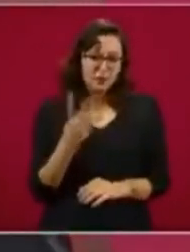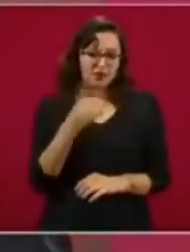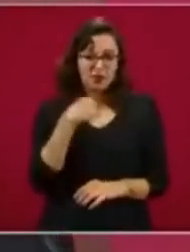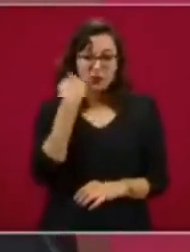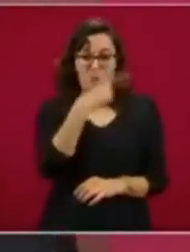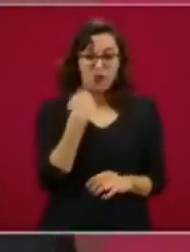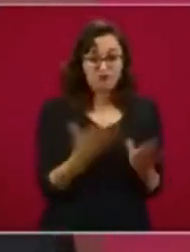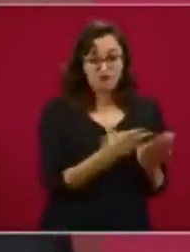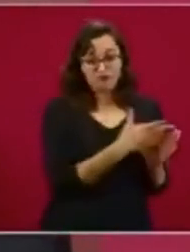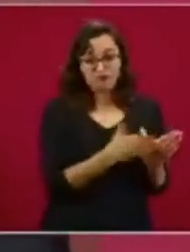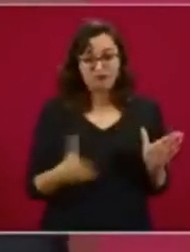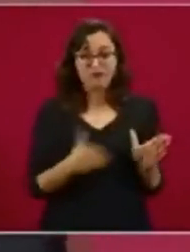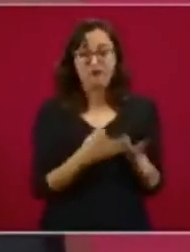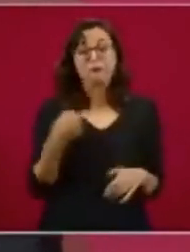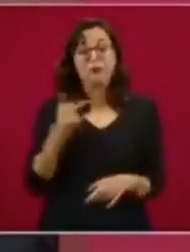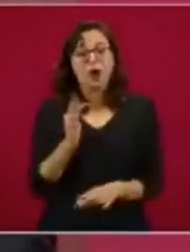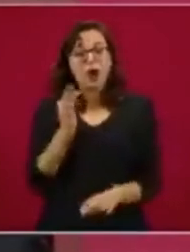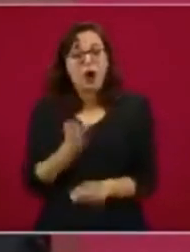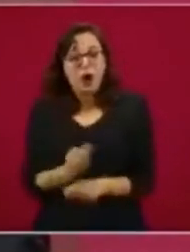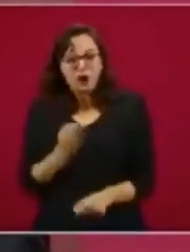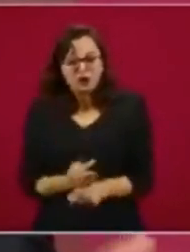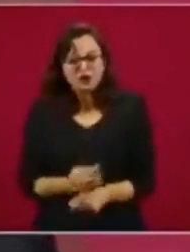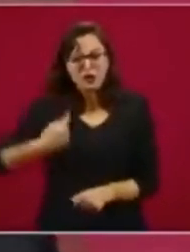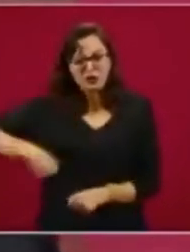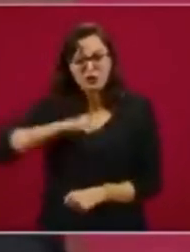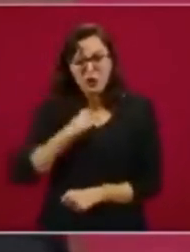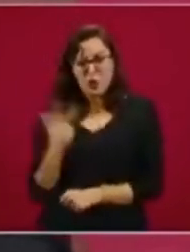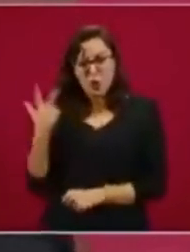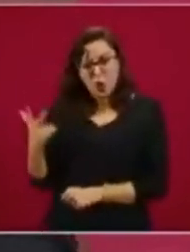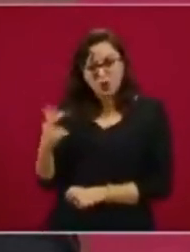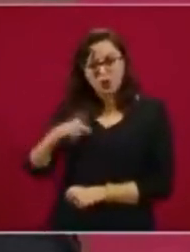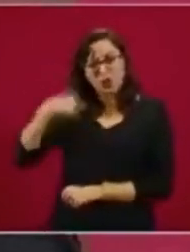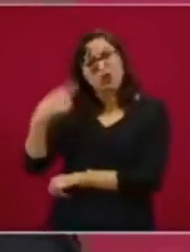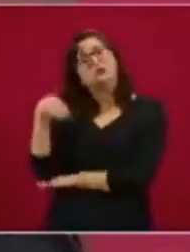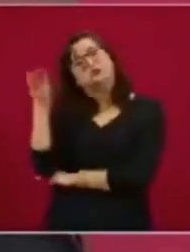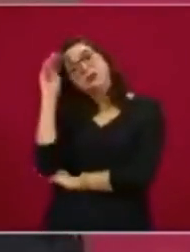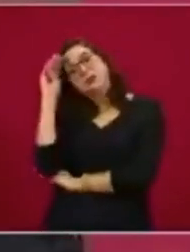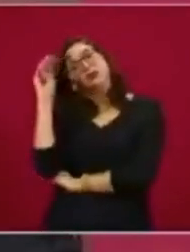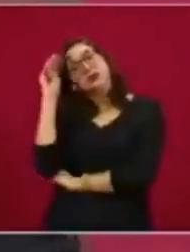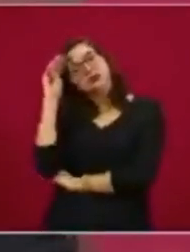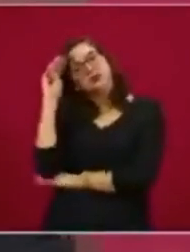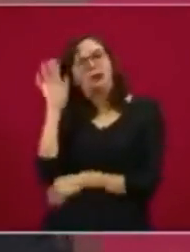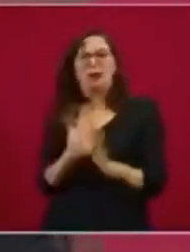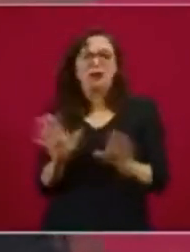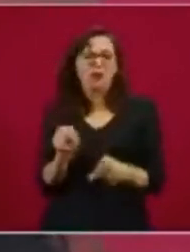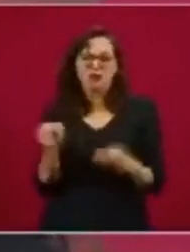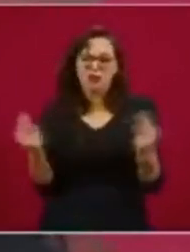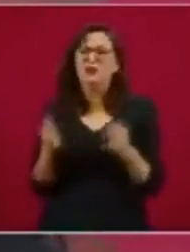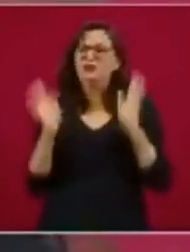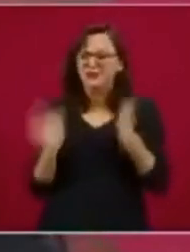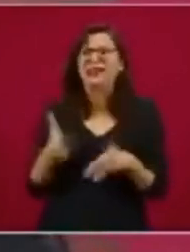Pero nosotros ya que vamos a estar pensando tanto, si ya sabemos de lo que se trata,